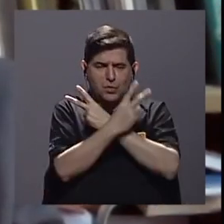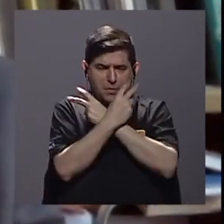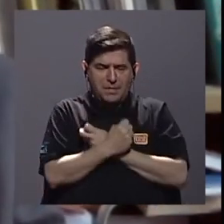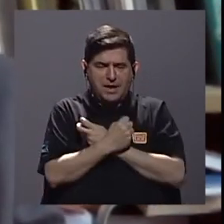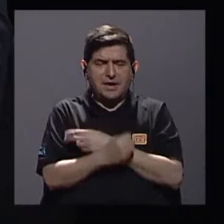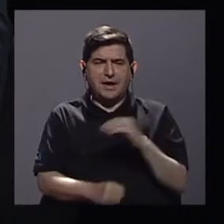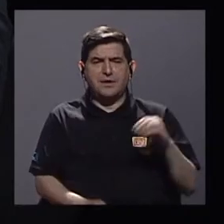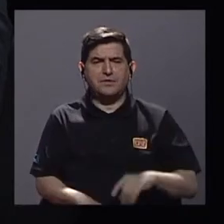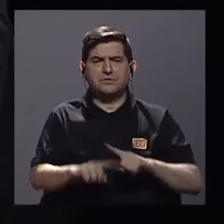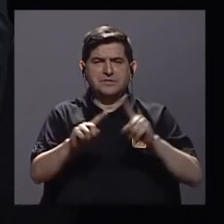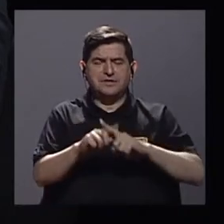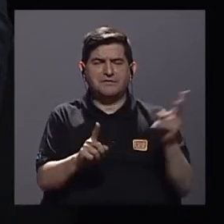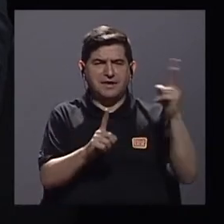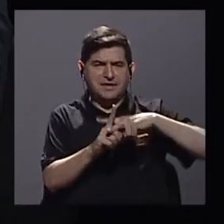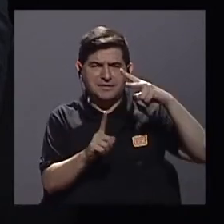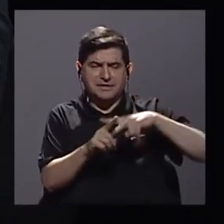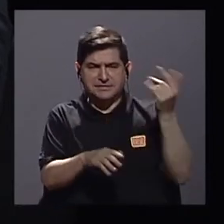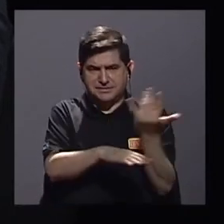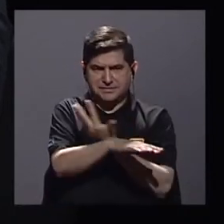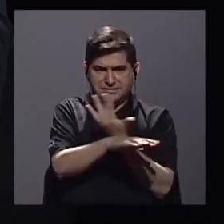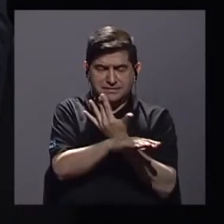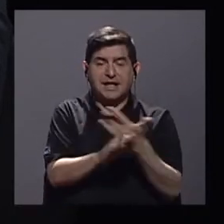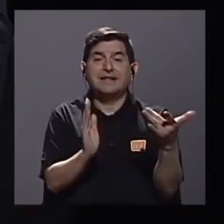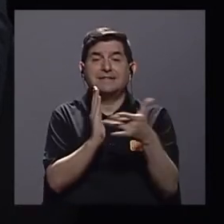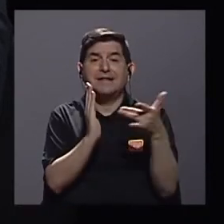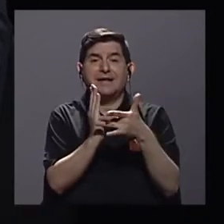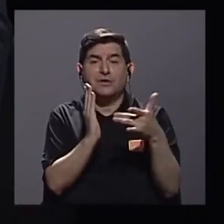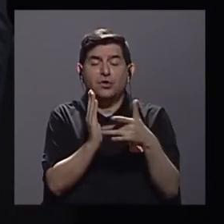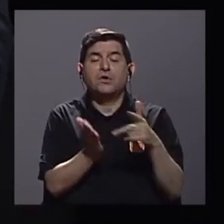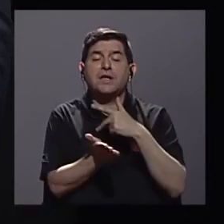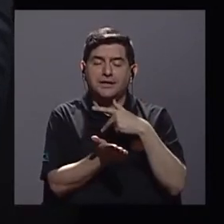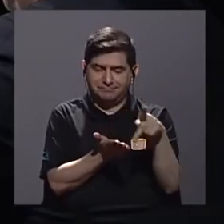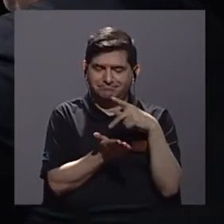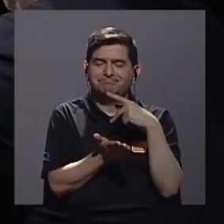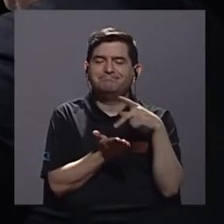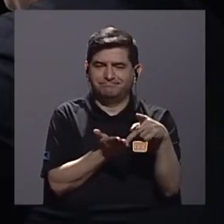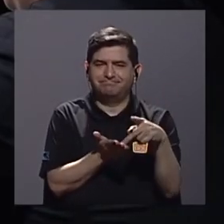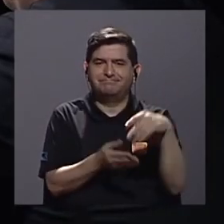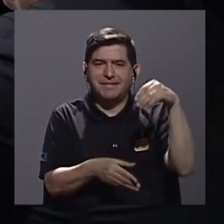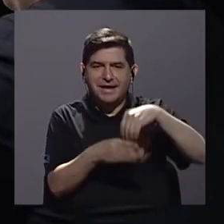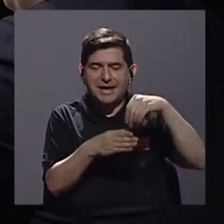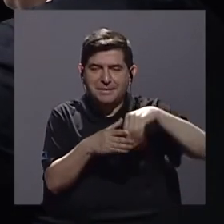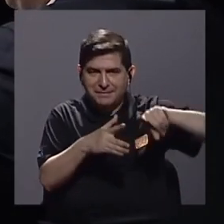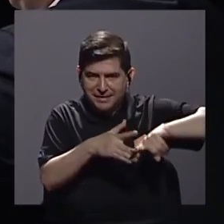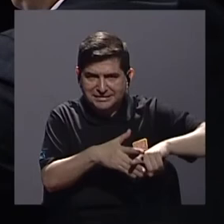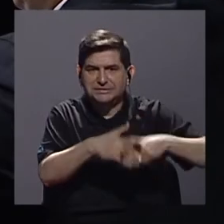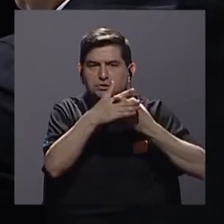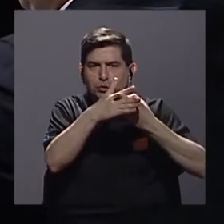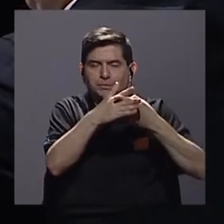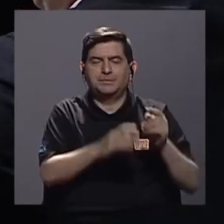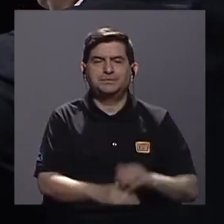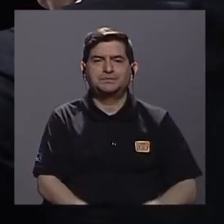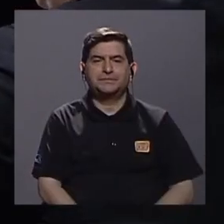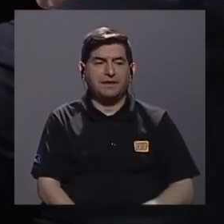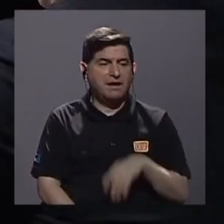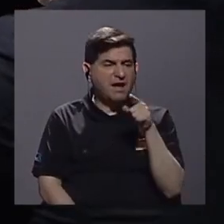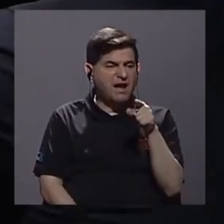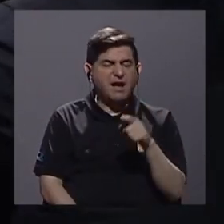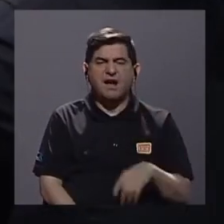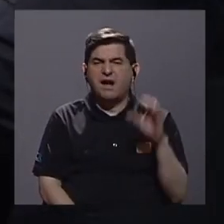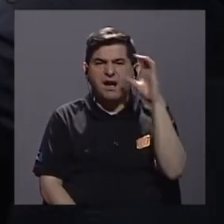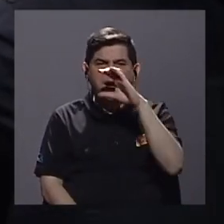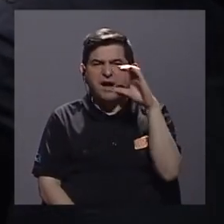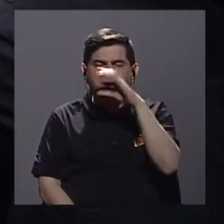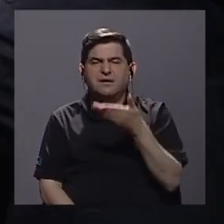considerablemente entonces son tecnologías que al final pagan hay una inversión inicial y entonces ahí lo que hay que